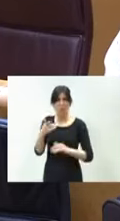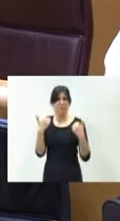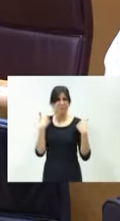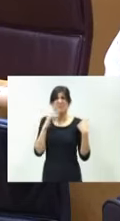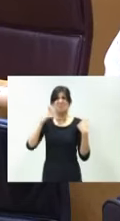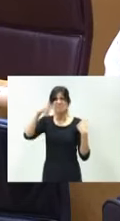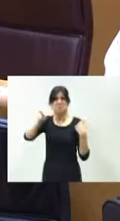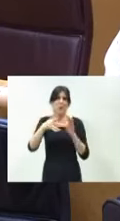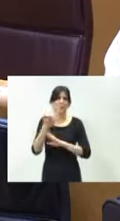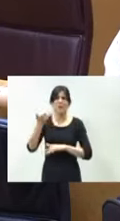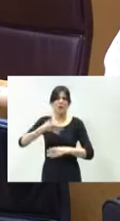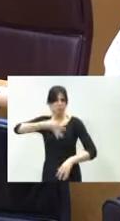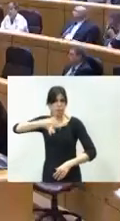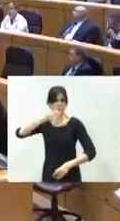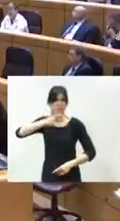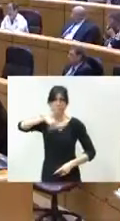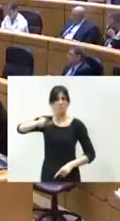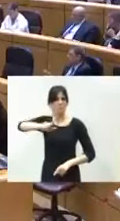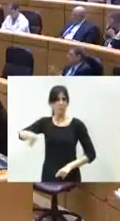sus ejercicios de populismo. Muchas gracias.